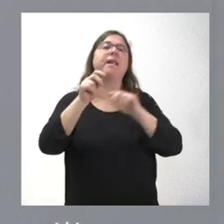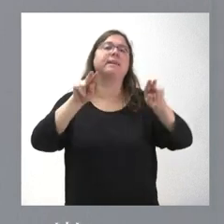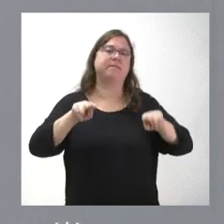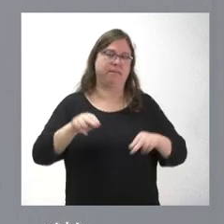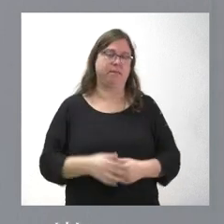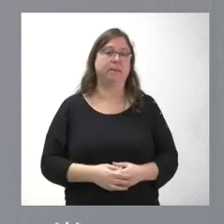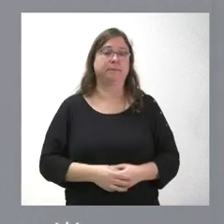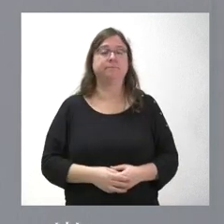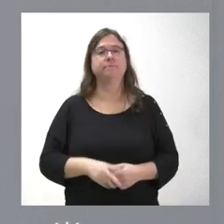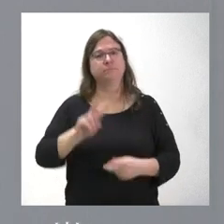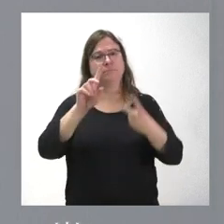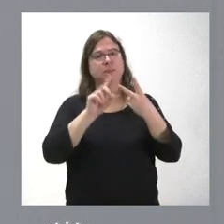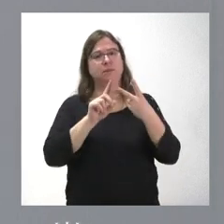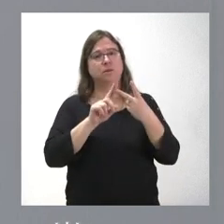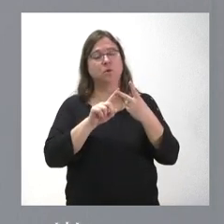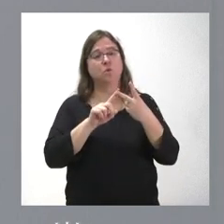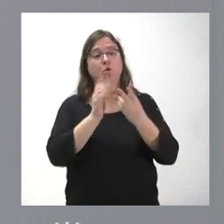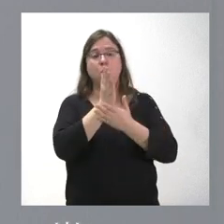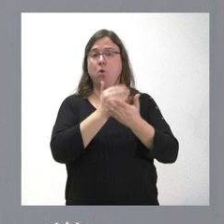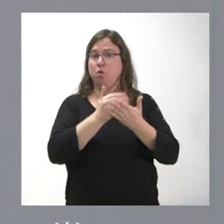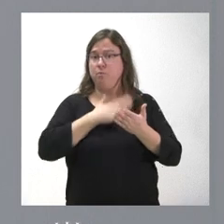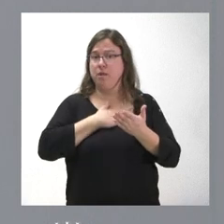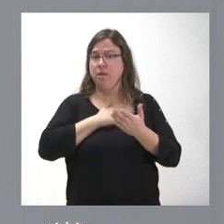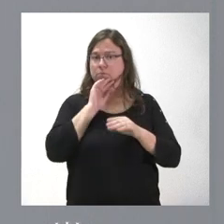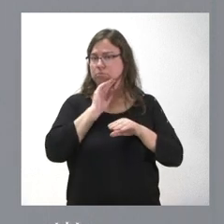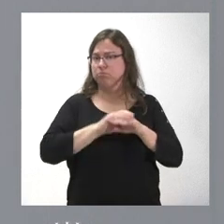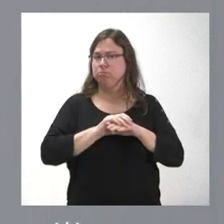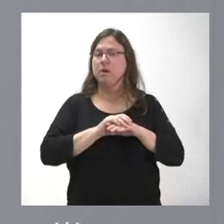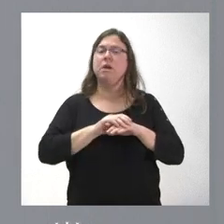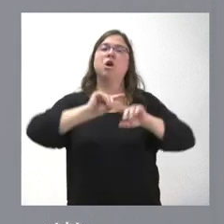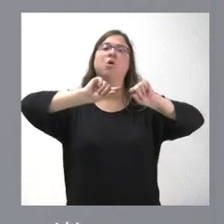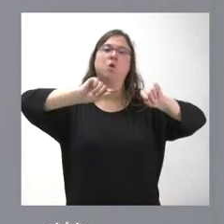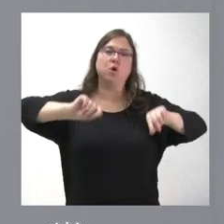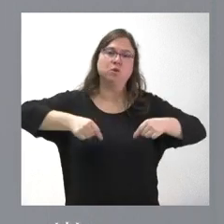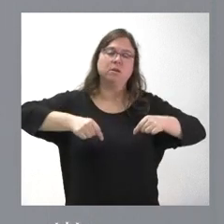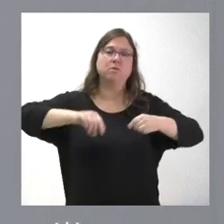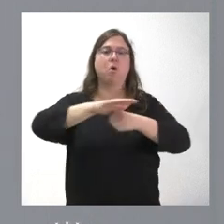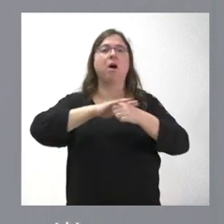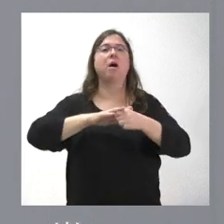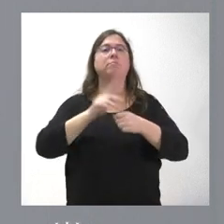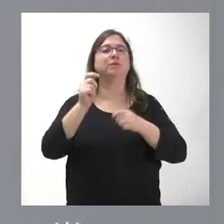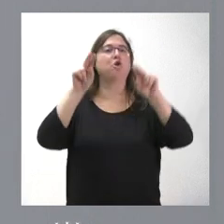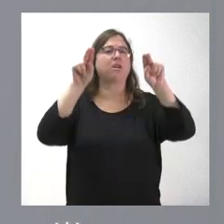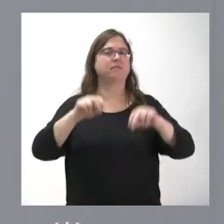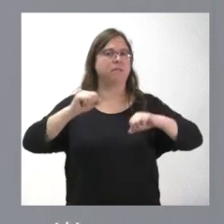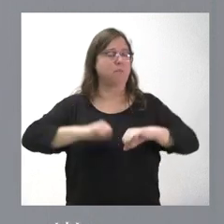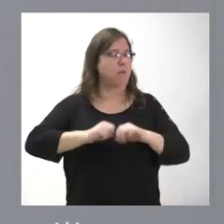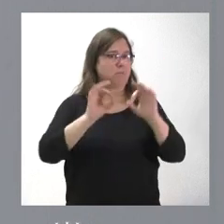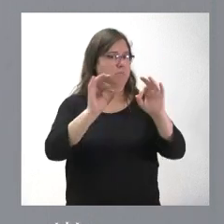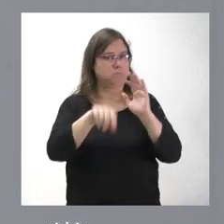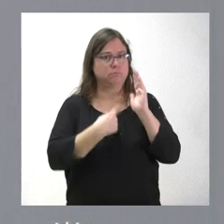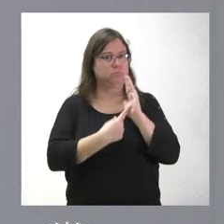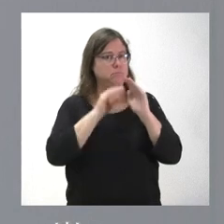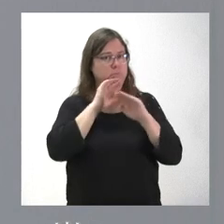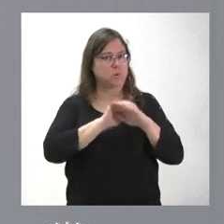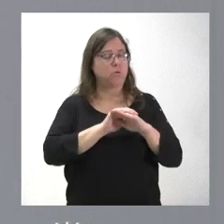segundo de los aspectos, nuestra comunidad cumple con el contrato en el ámbito de las residencias según lo que está previsto. En todo caso, no